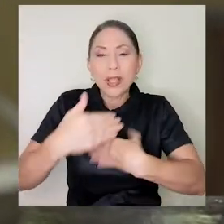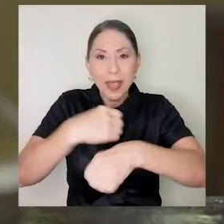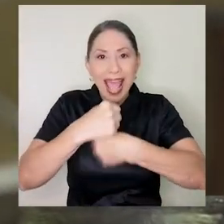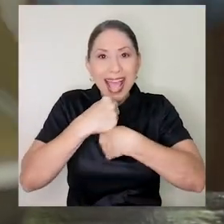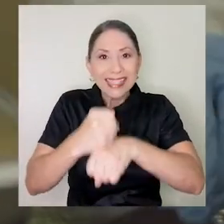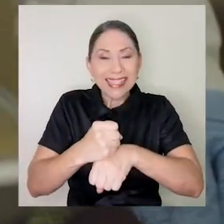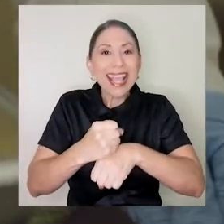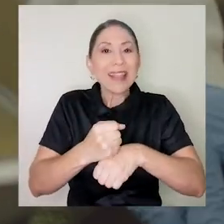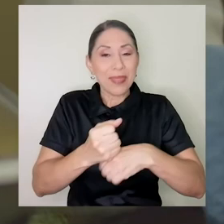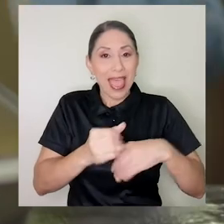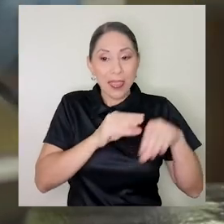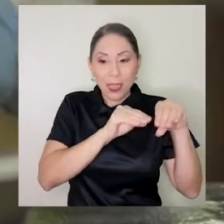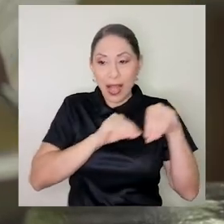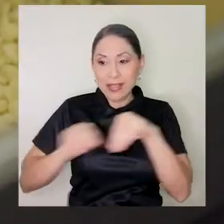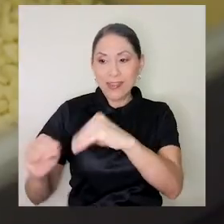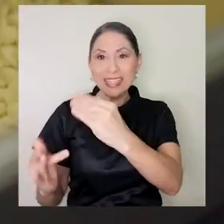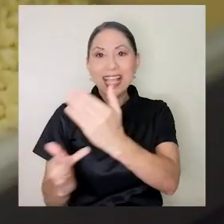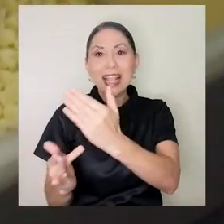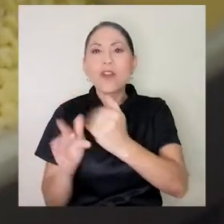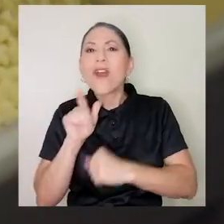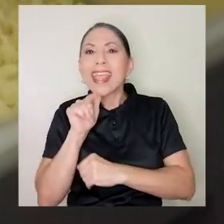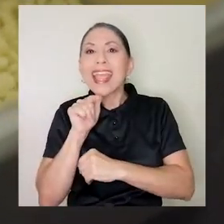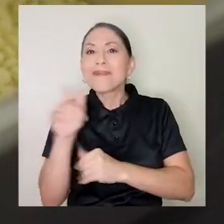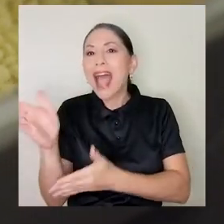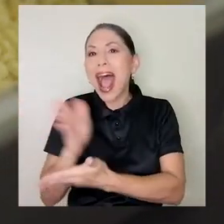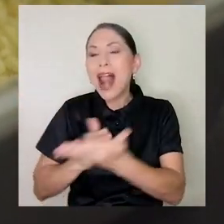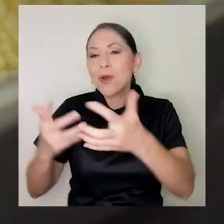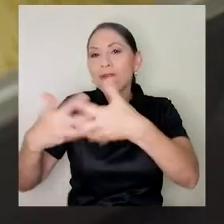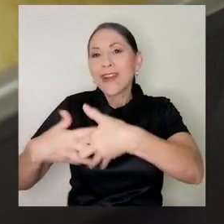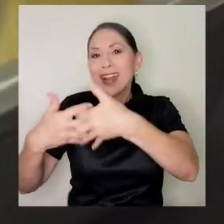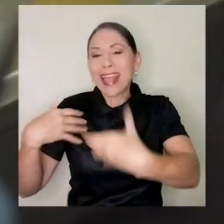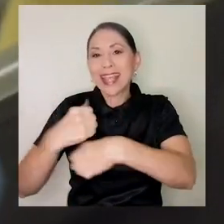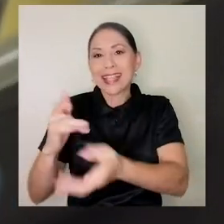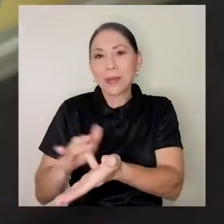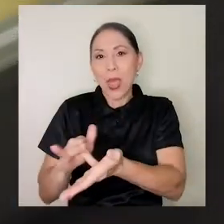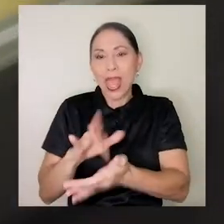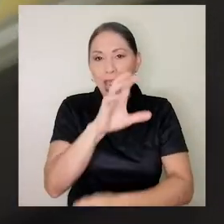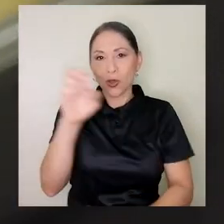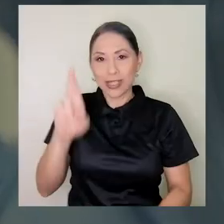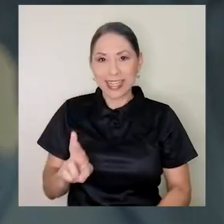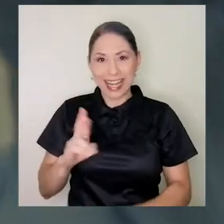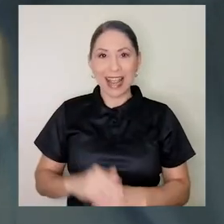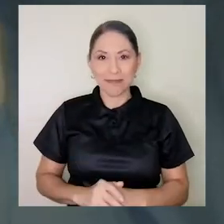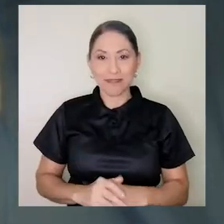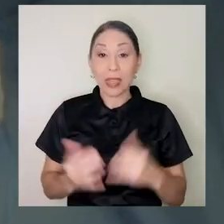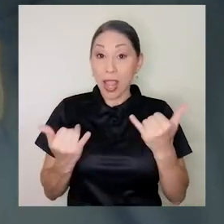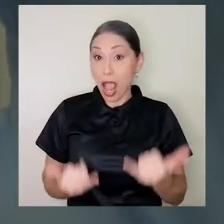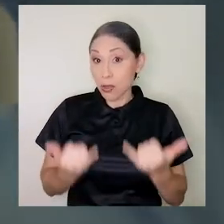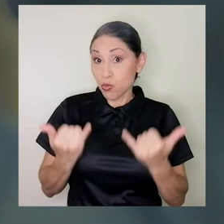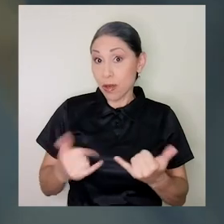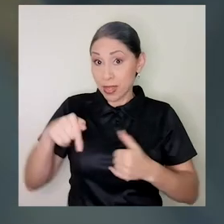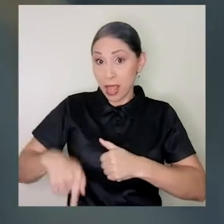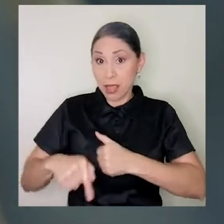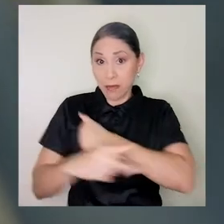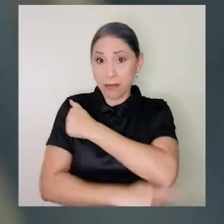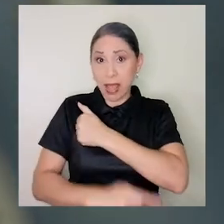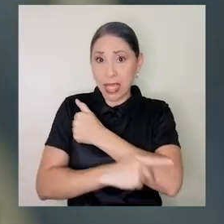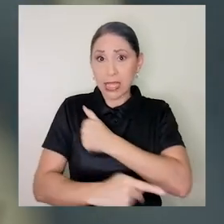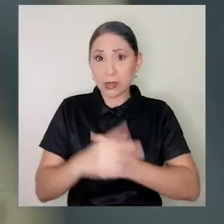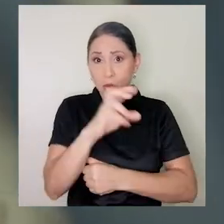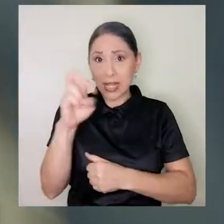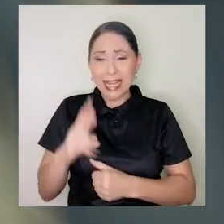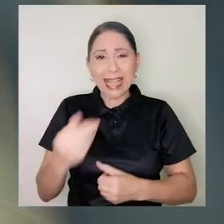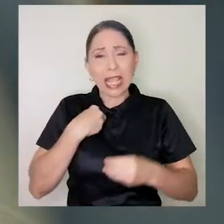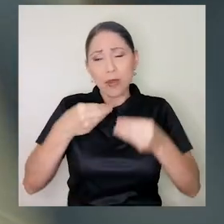para realizar la transferencia tecnológica a algún fabricante de medicamentos en Costa Rica. Actualmente, el país